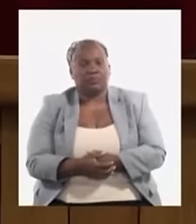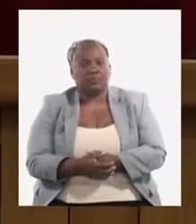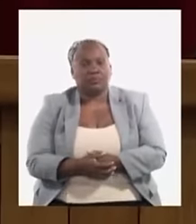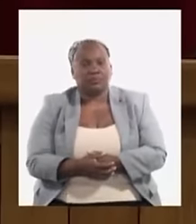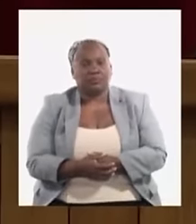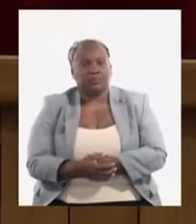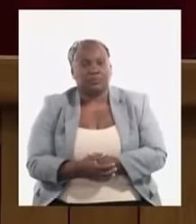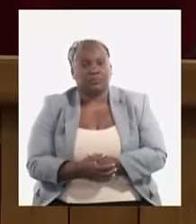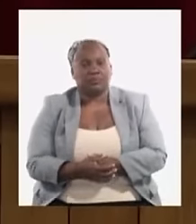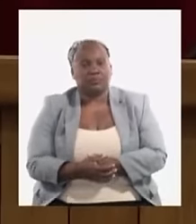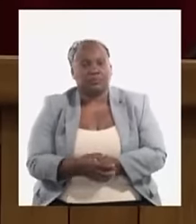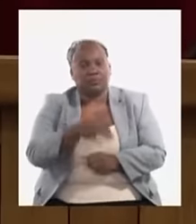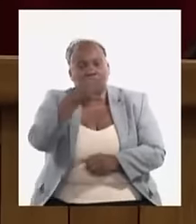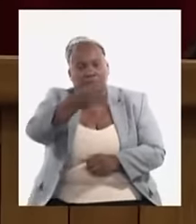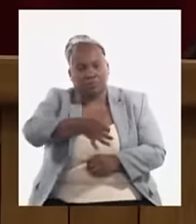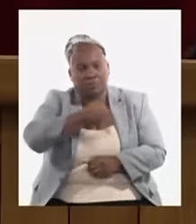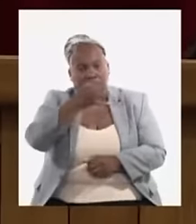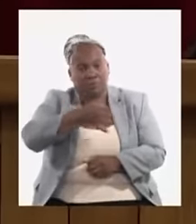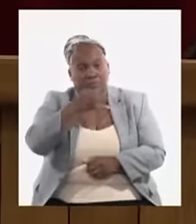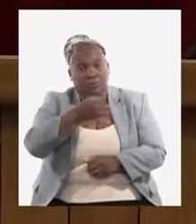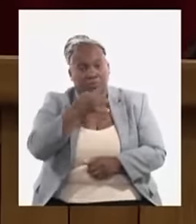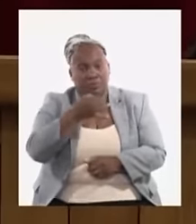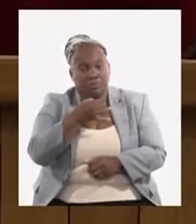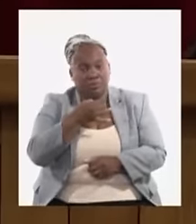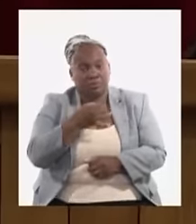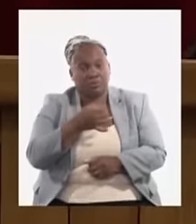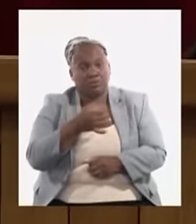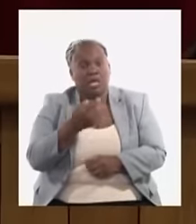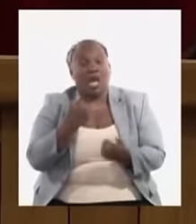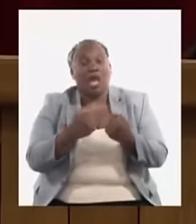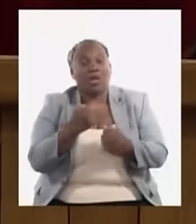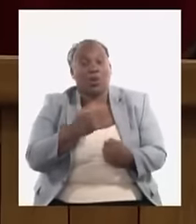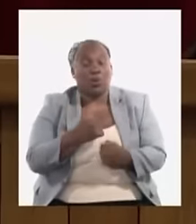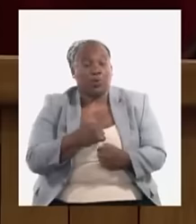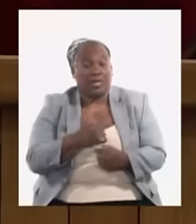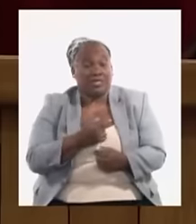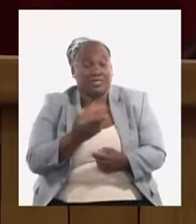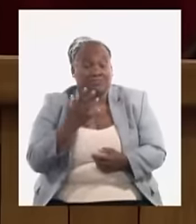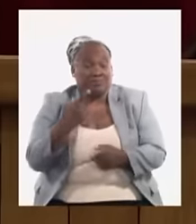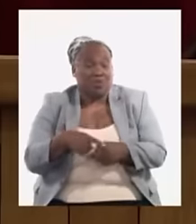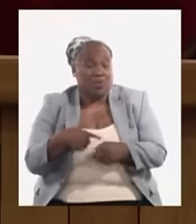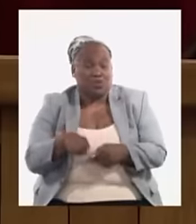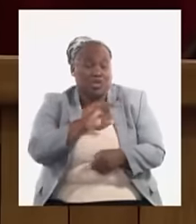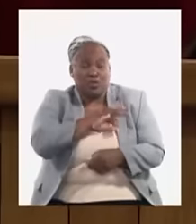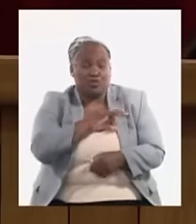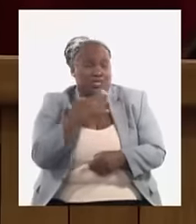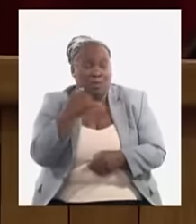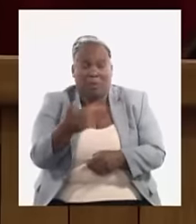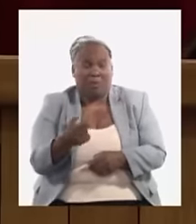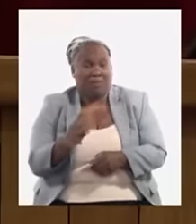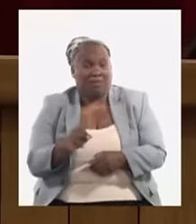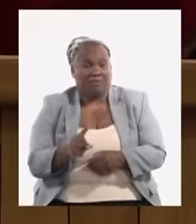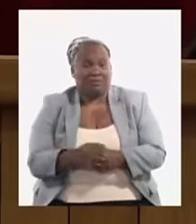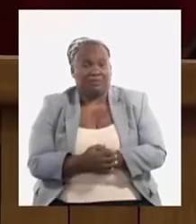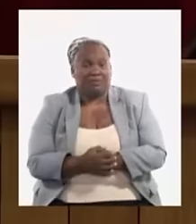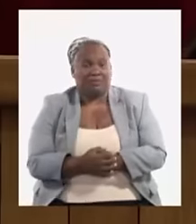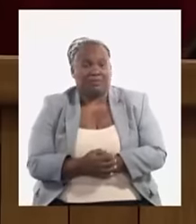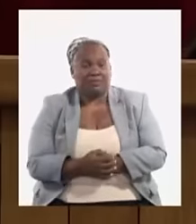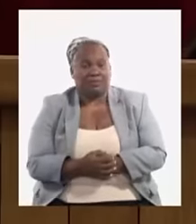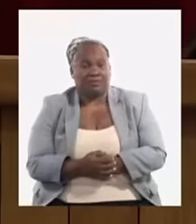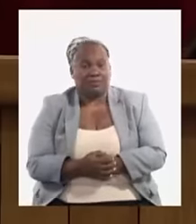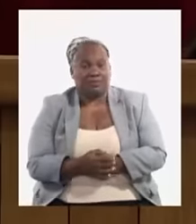Voy a expresar varias de esas insatisfacciones, varias de esas dificultades que